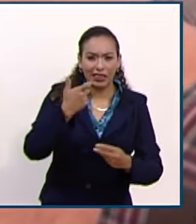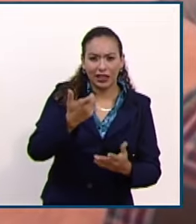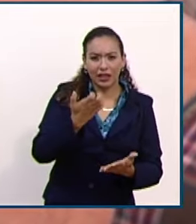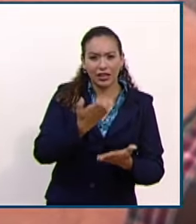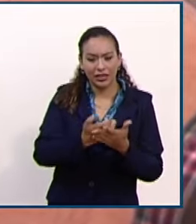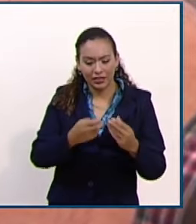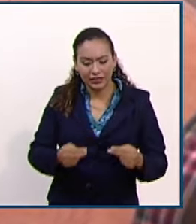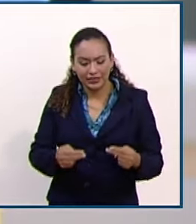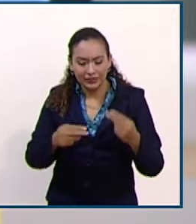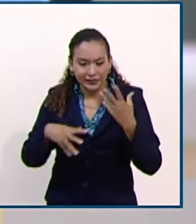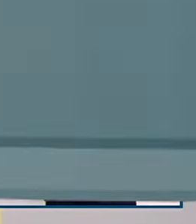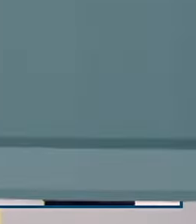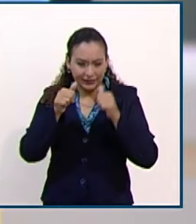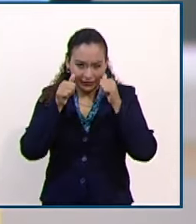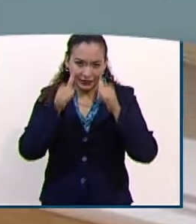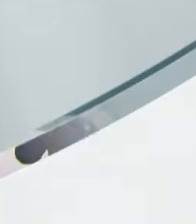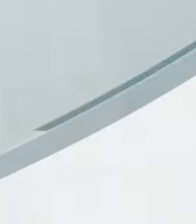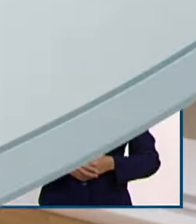mercantil.